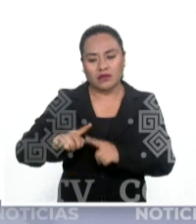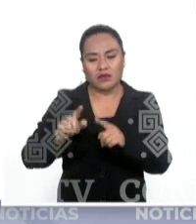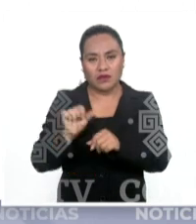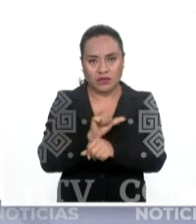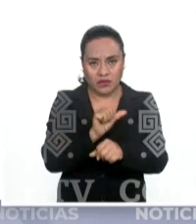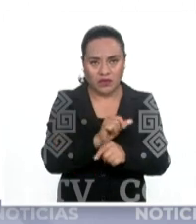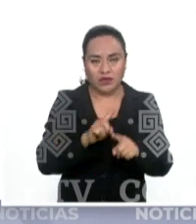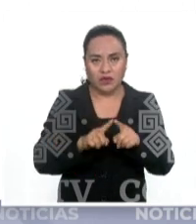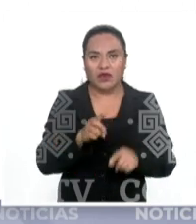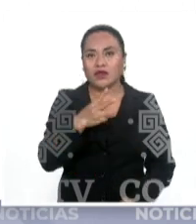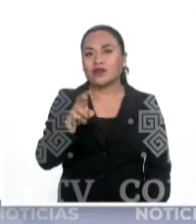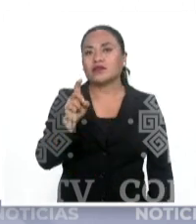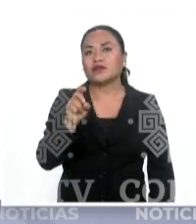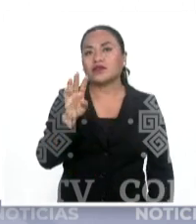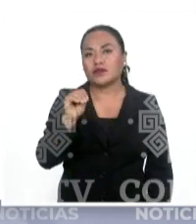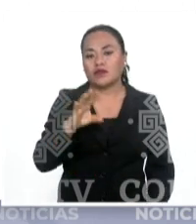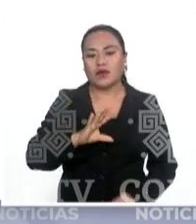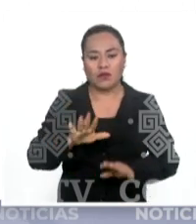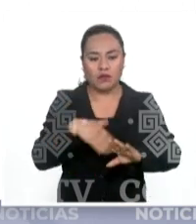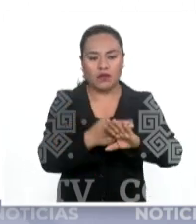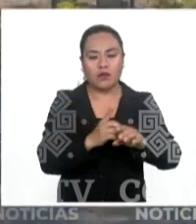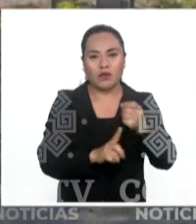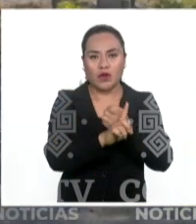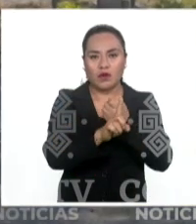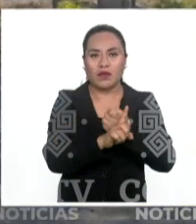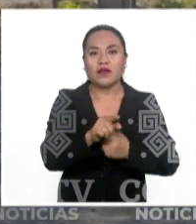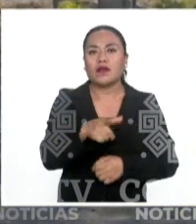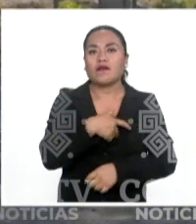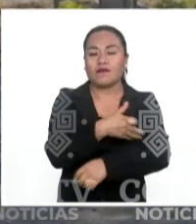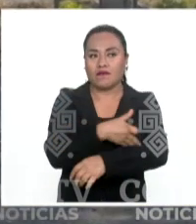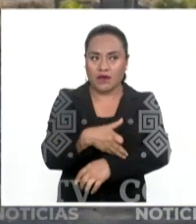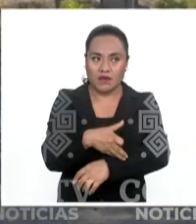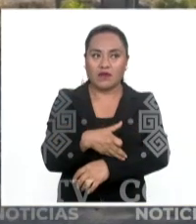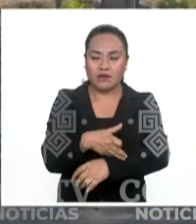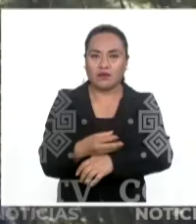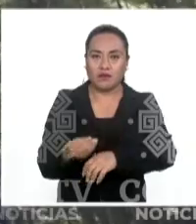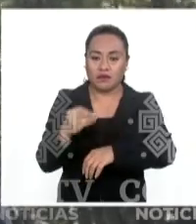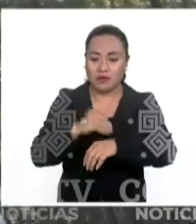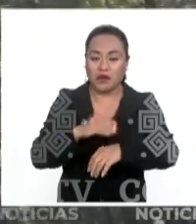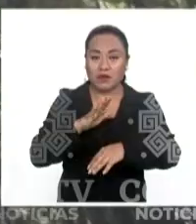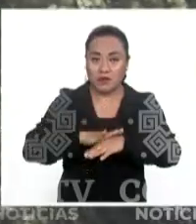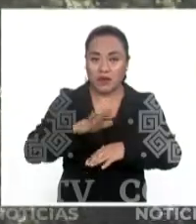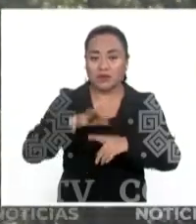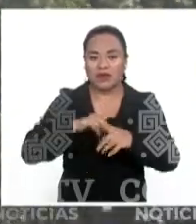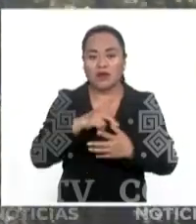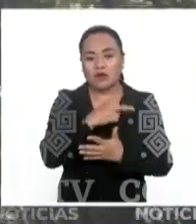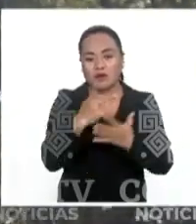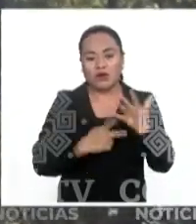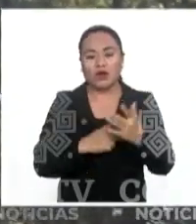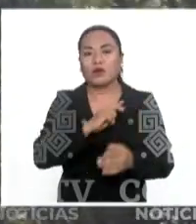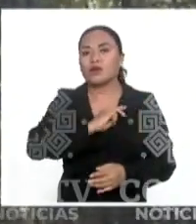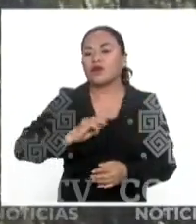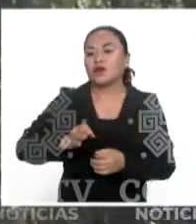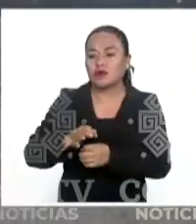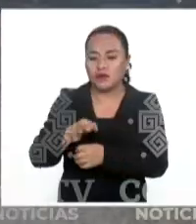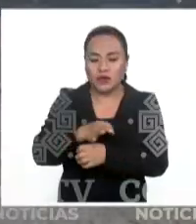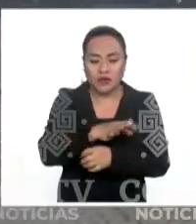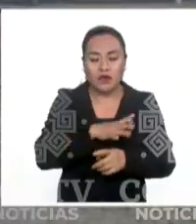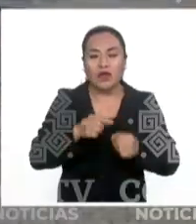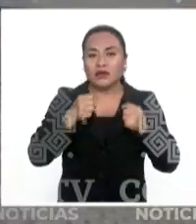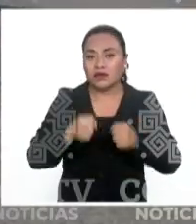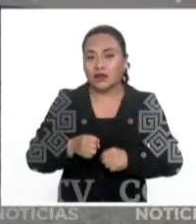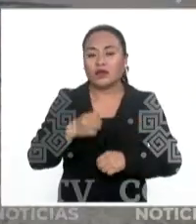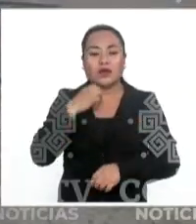y 339 casos de violencia familiar. Dijo que han implementado los programas Municipio Seguro, Escuela